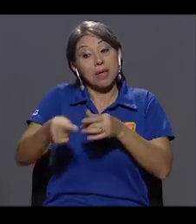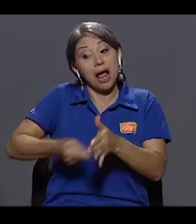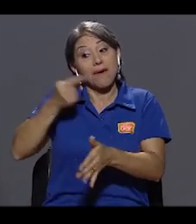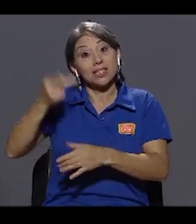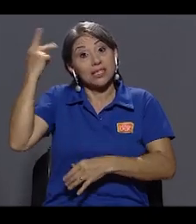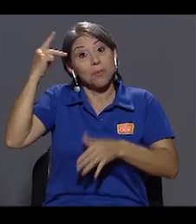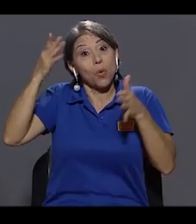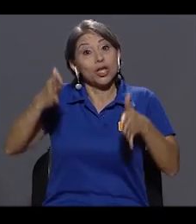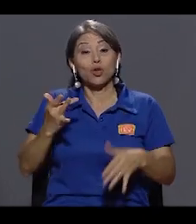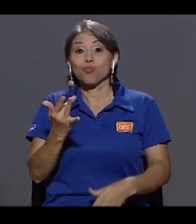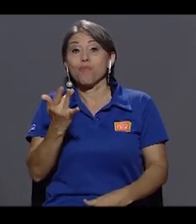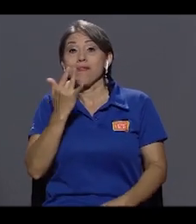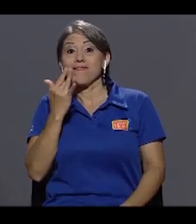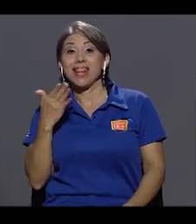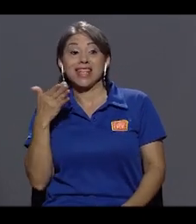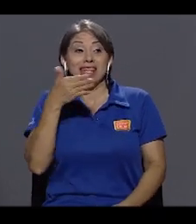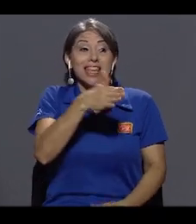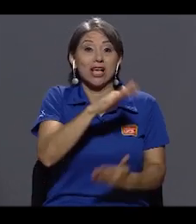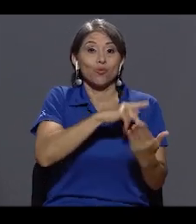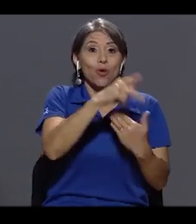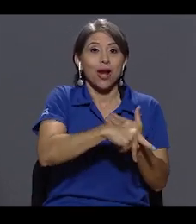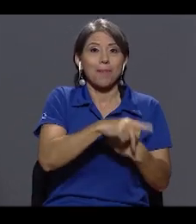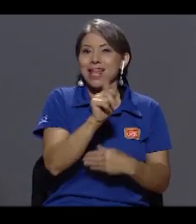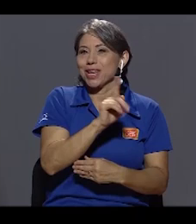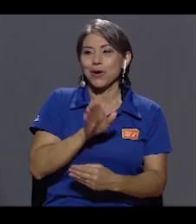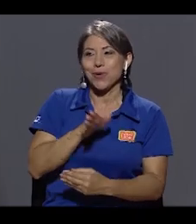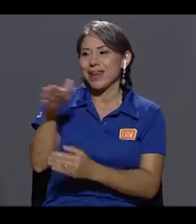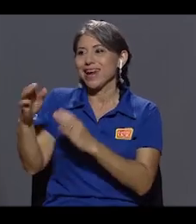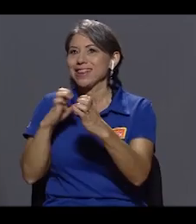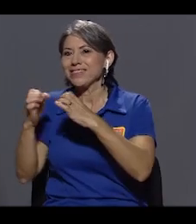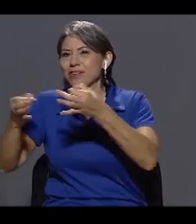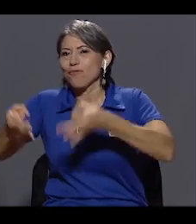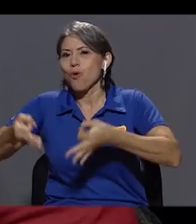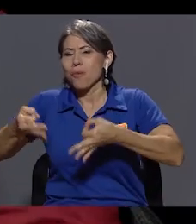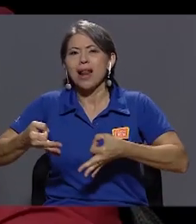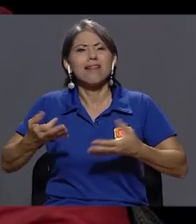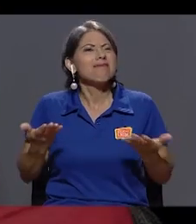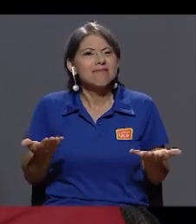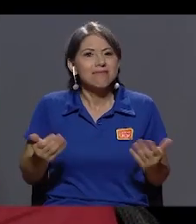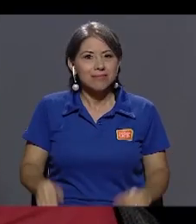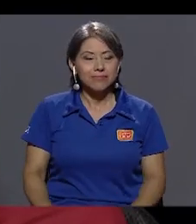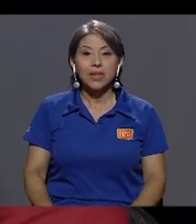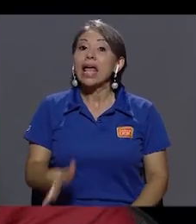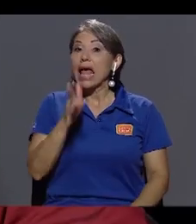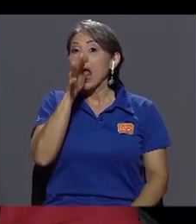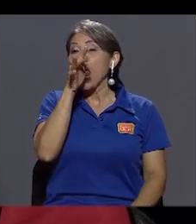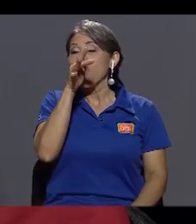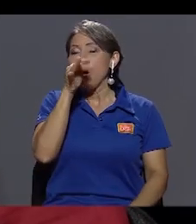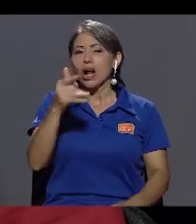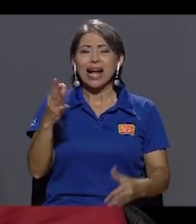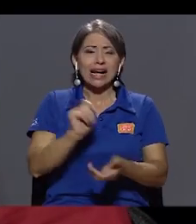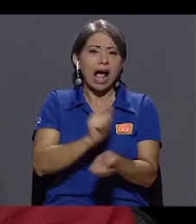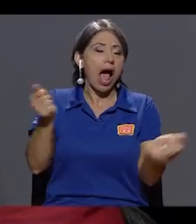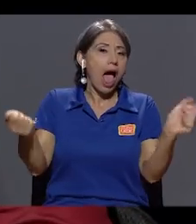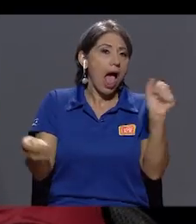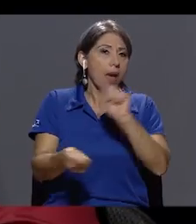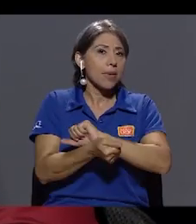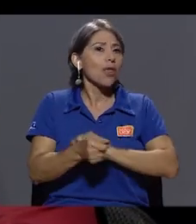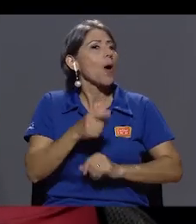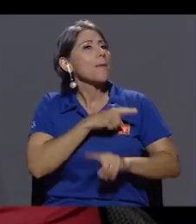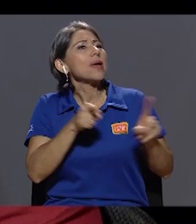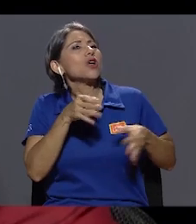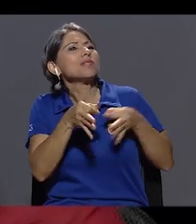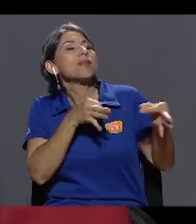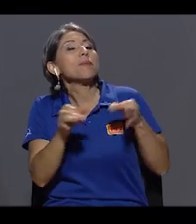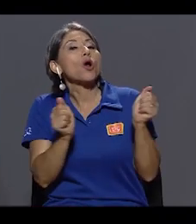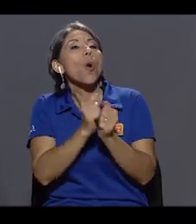ocasiones prefieren ir a su programa que ir a una entrevista formal. ¿Cómo es eso? Explíqueme. Yo diría que el humor ha cambiado radicalmente. Explíquemelo como lo